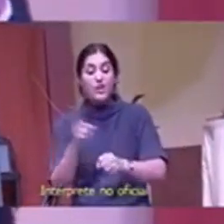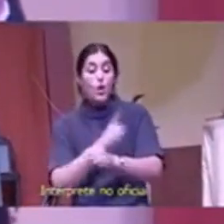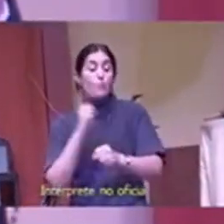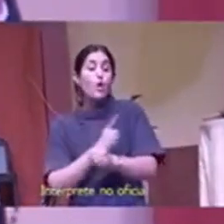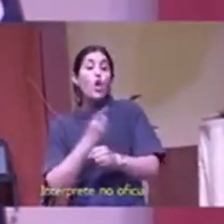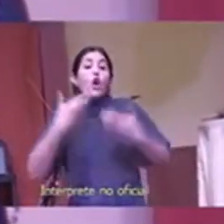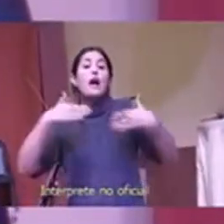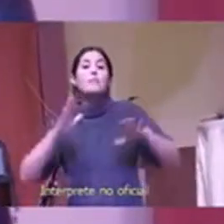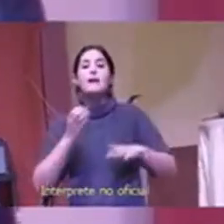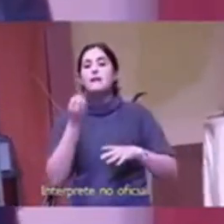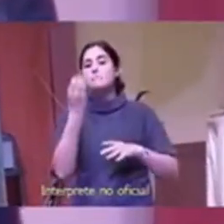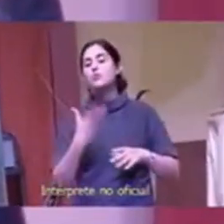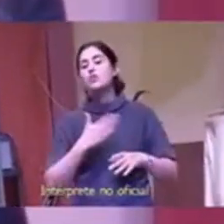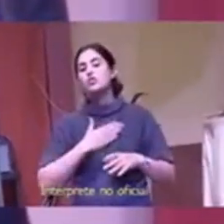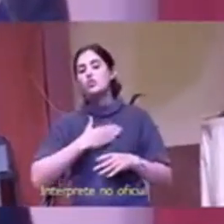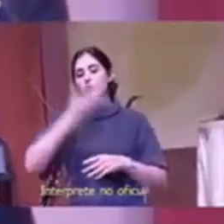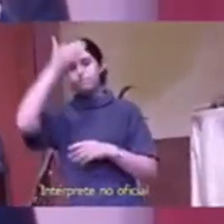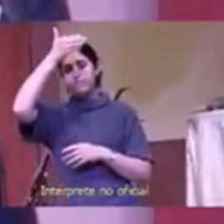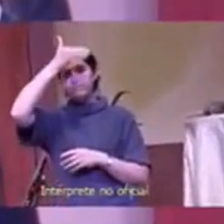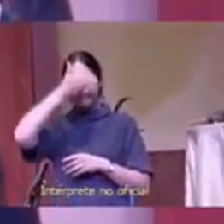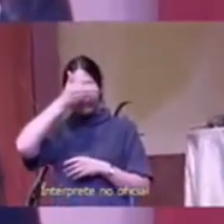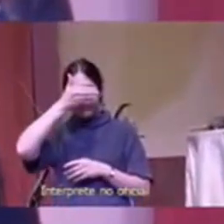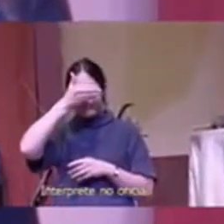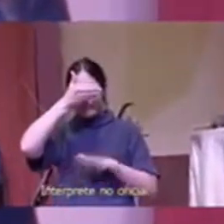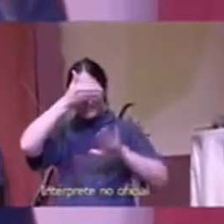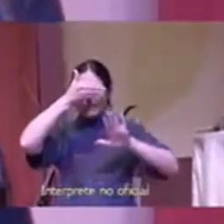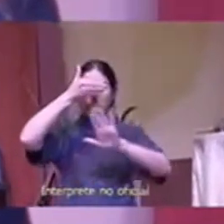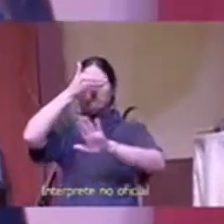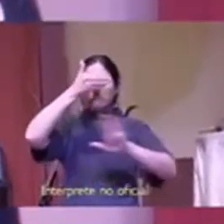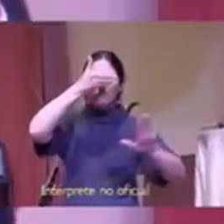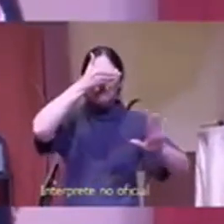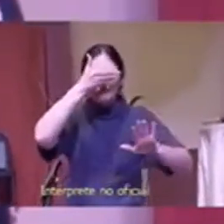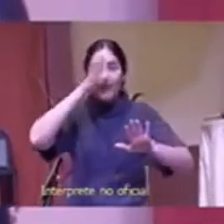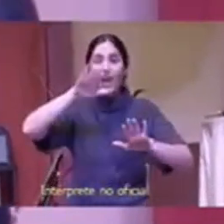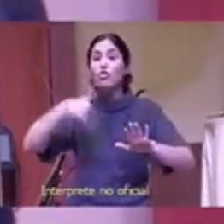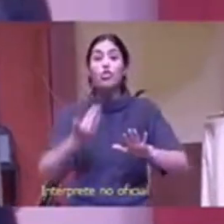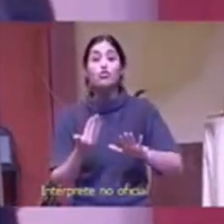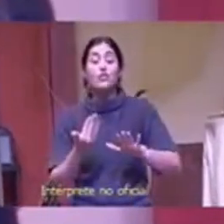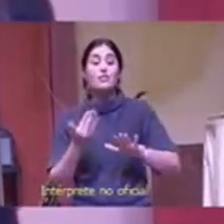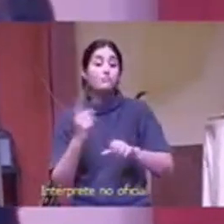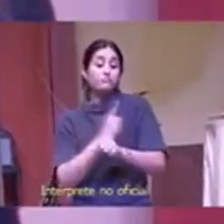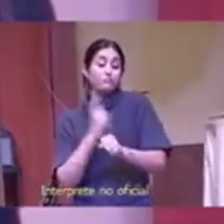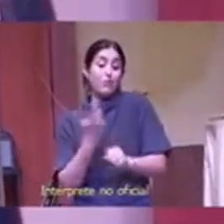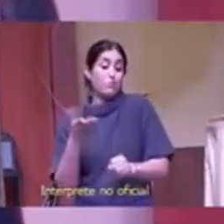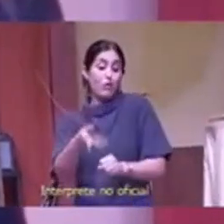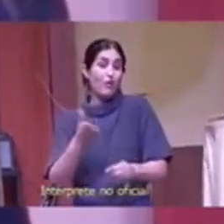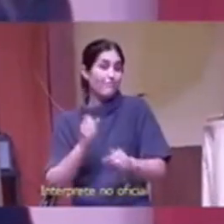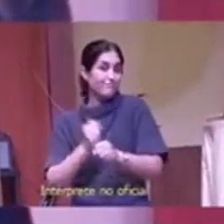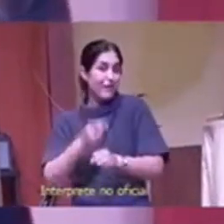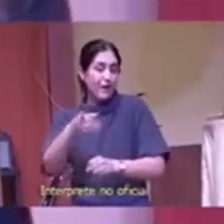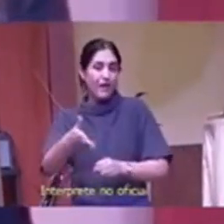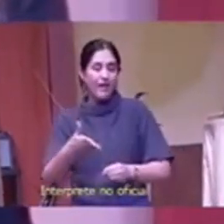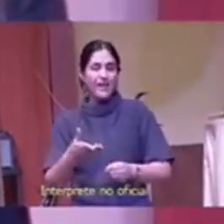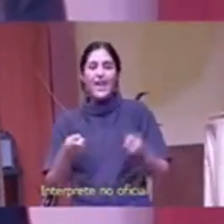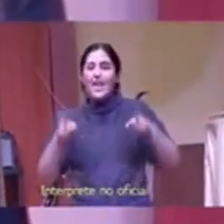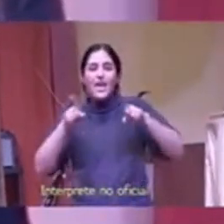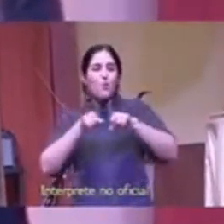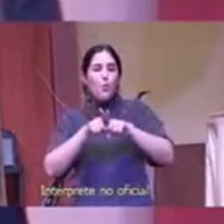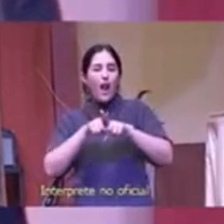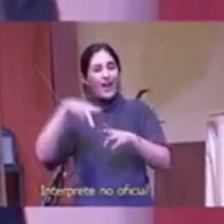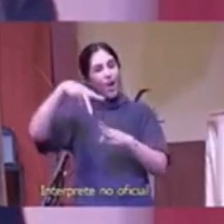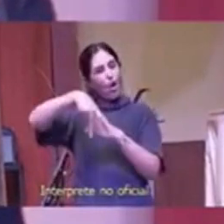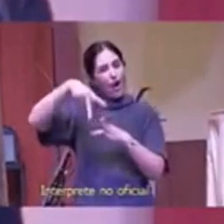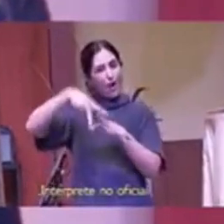como también le ponemos antiojeras a un caballo para que solamente se enfoquen en un lugar no